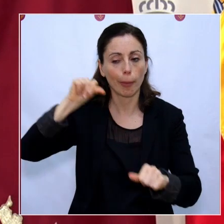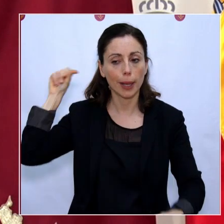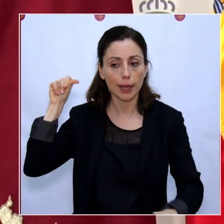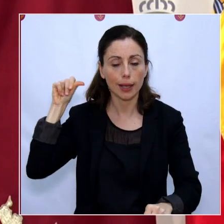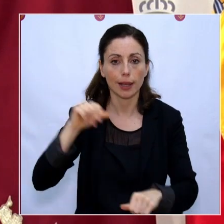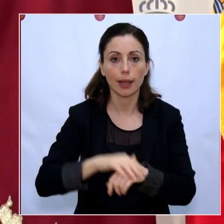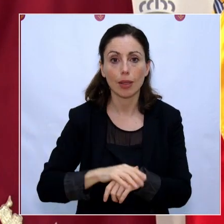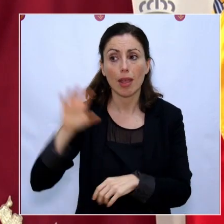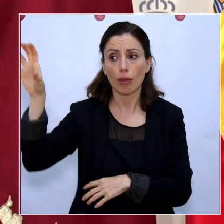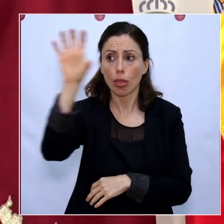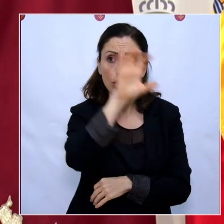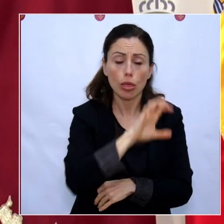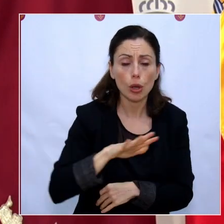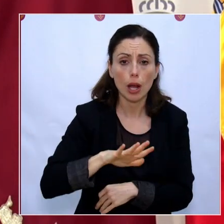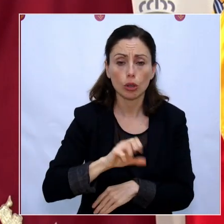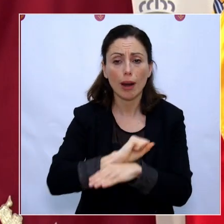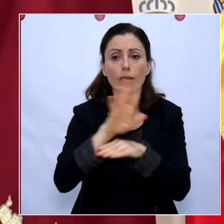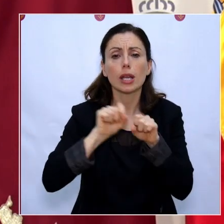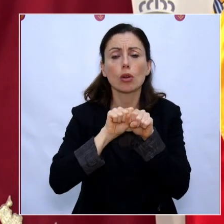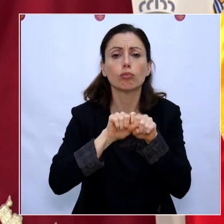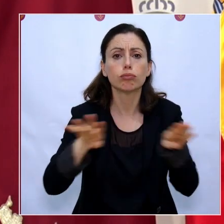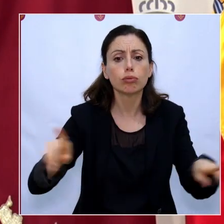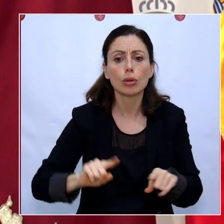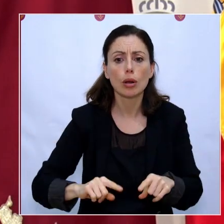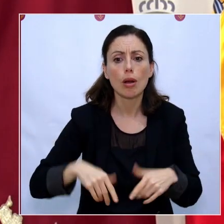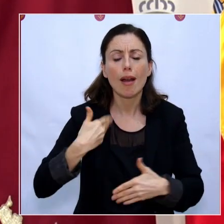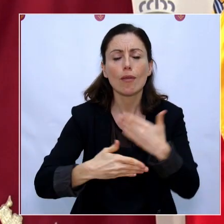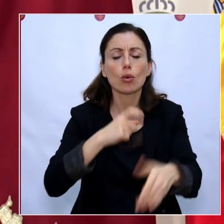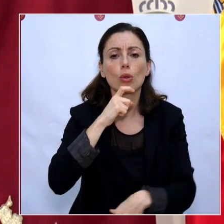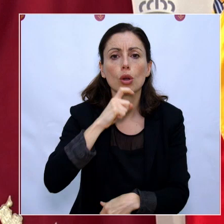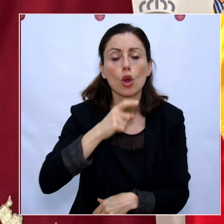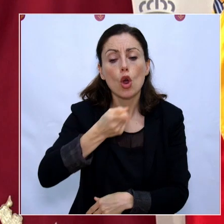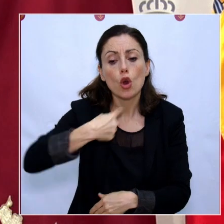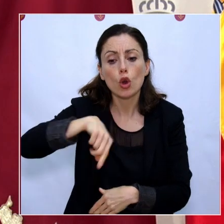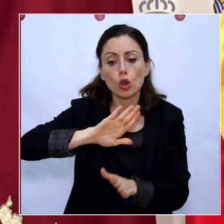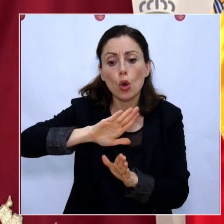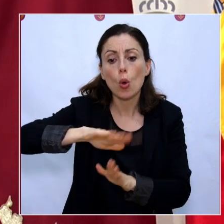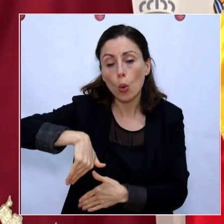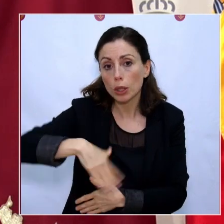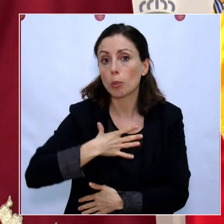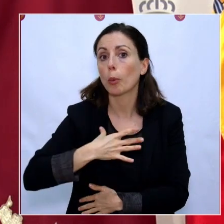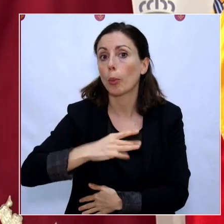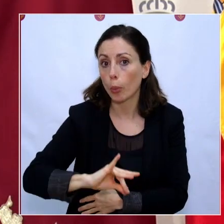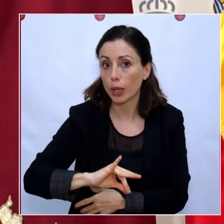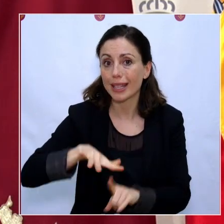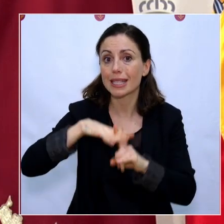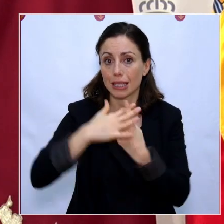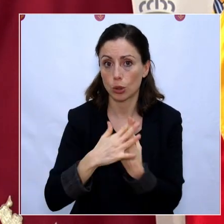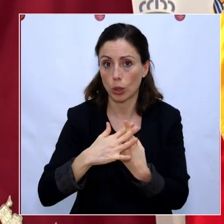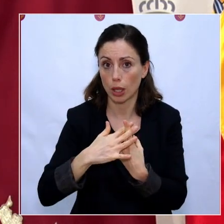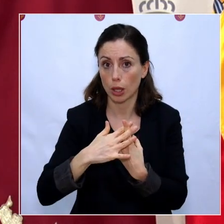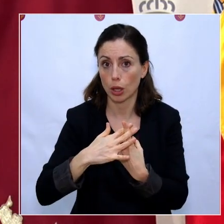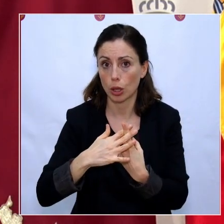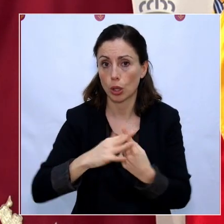virus en otros lugares nos lleva a pensar que también seremos de los últimos en superar esta situación. Lo que quiero